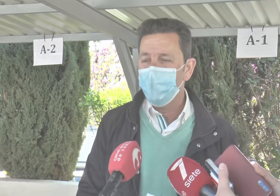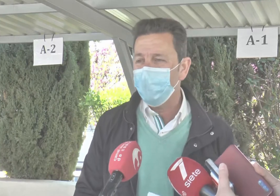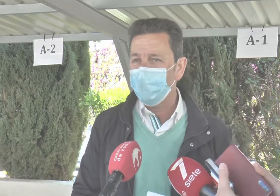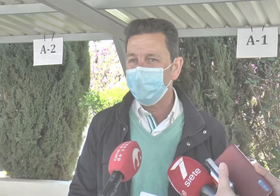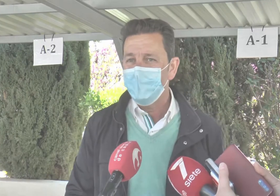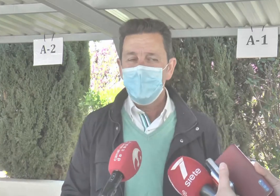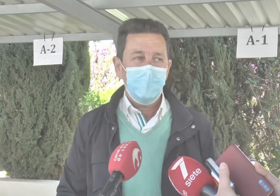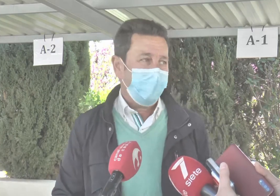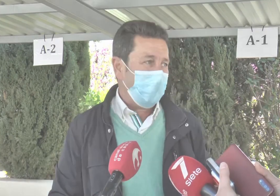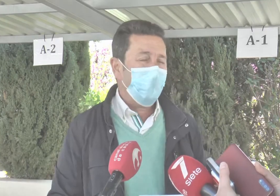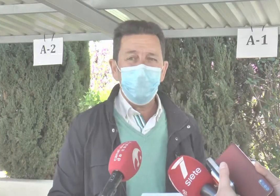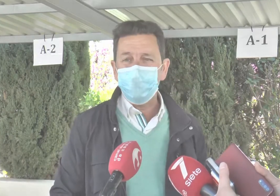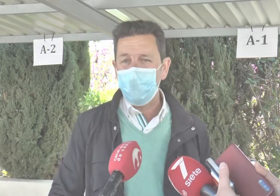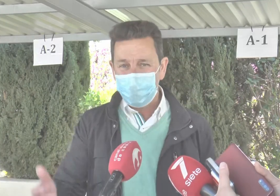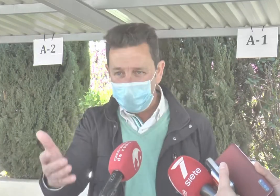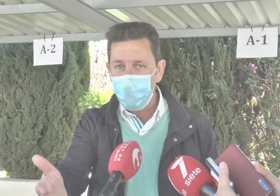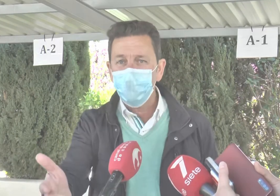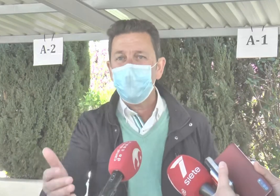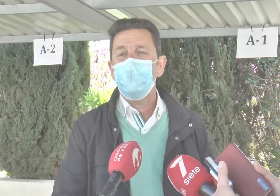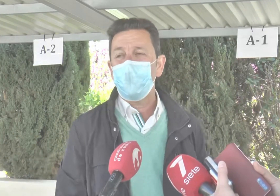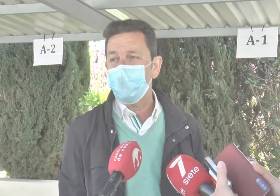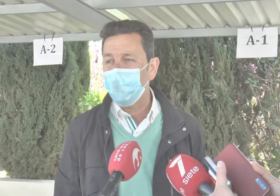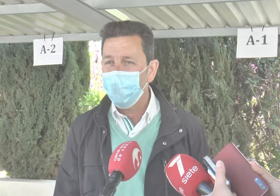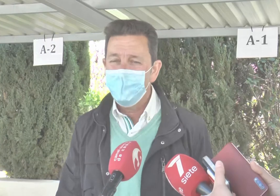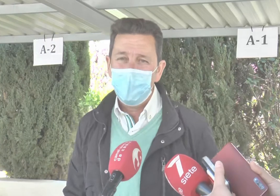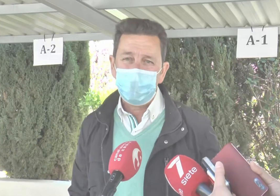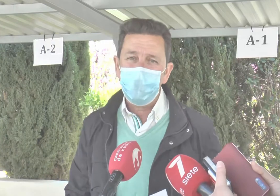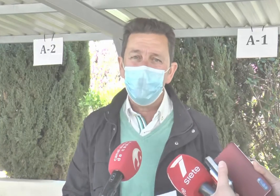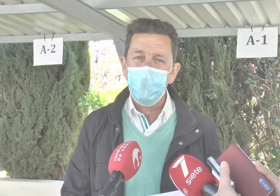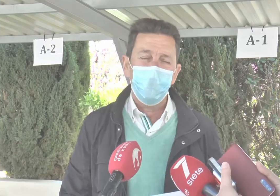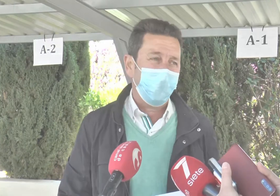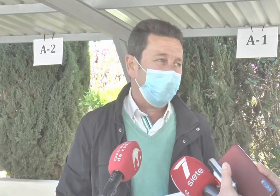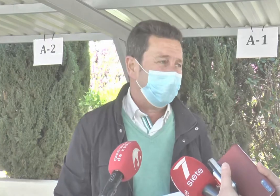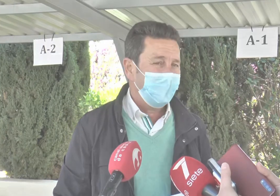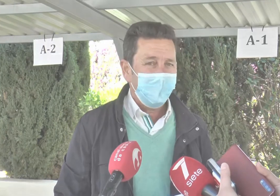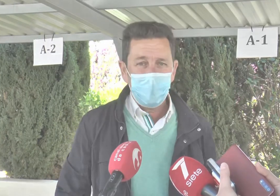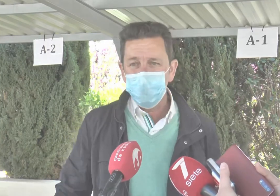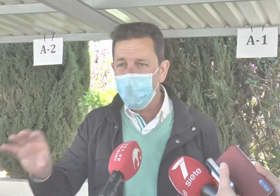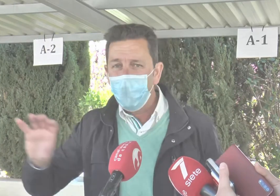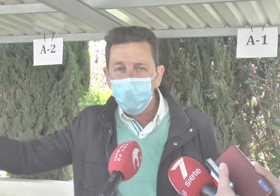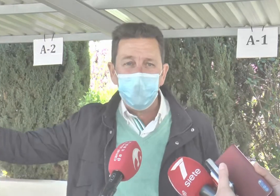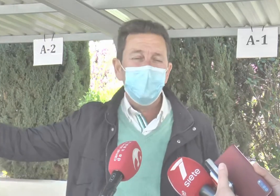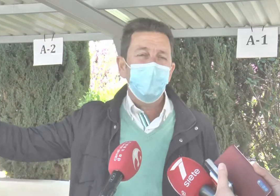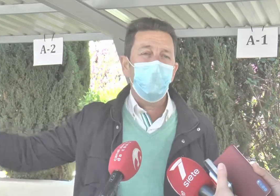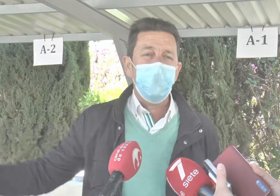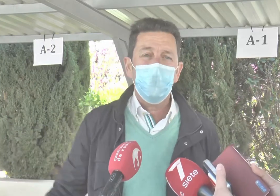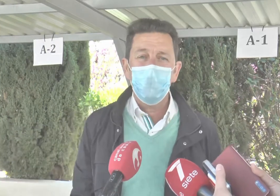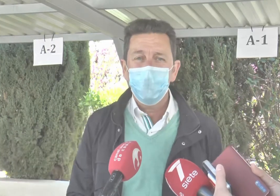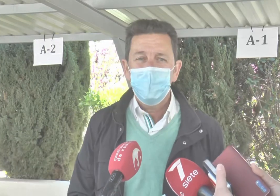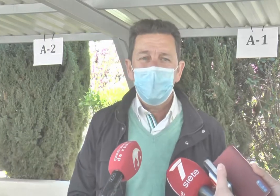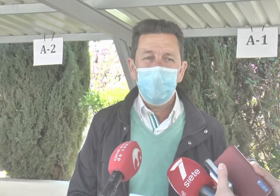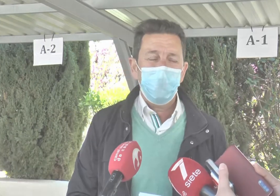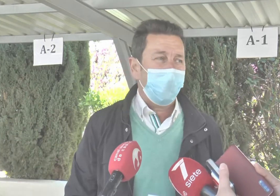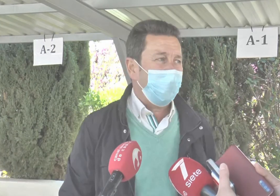lo manifiesta. Esperemos igualmente el tratamiento que creo que hay darle a través de los medios de comunicación que no se nos esconda por un